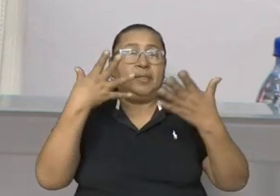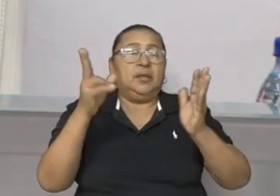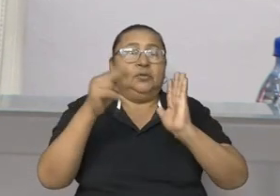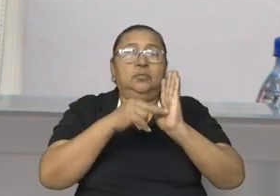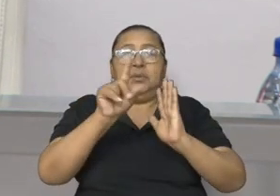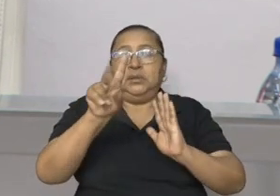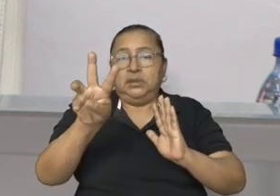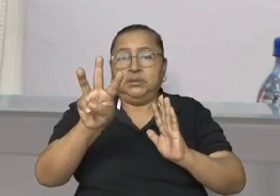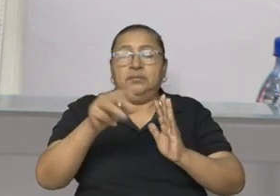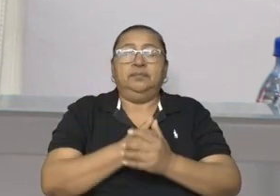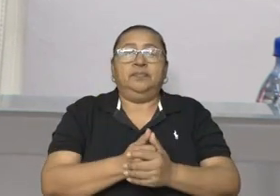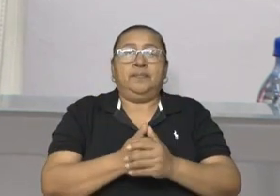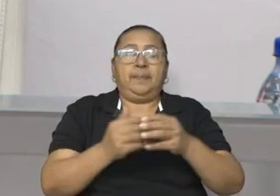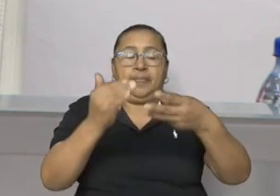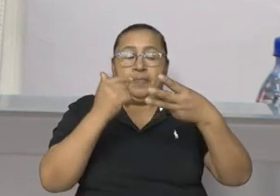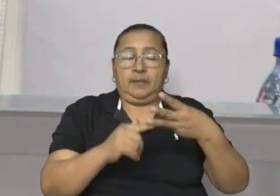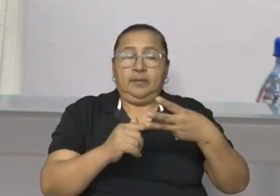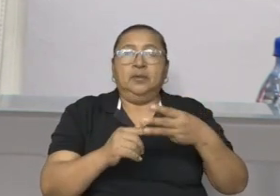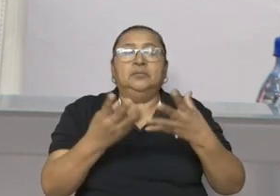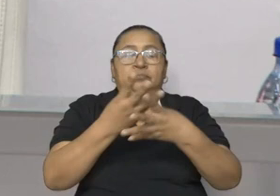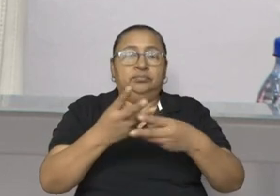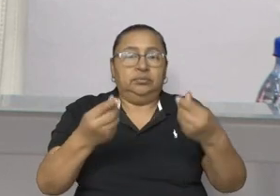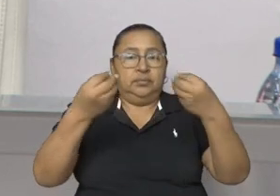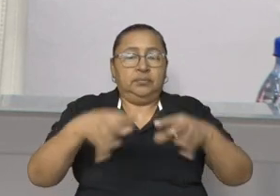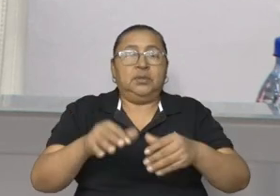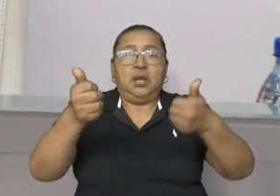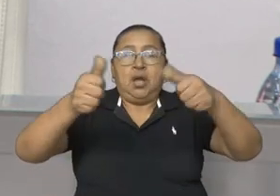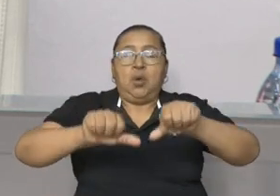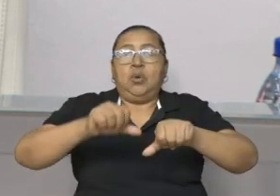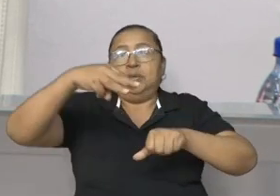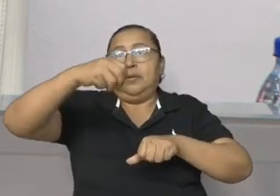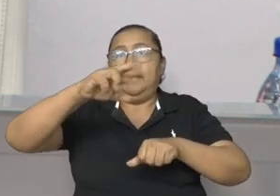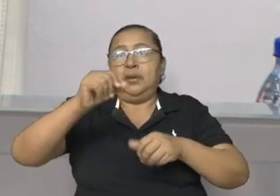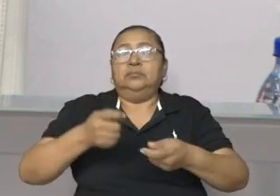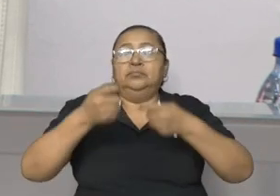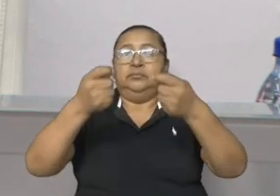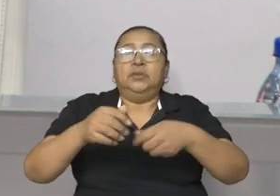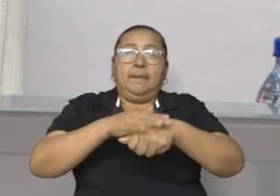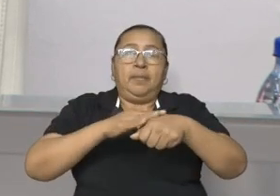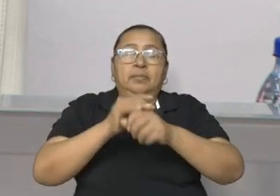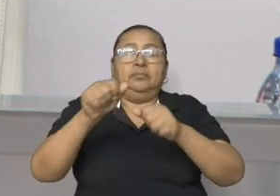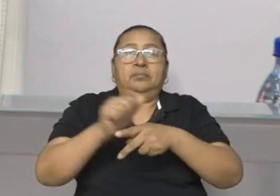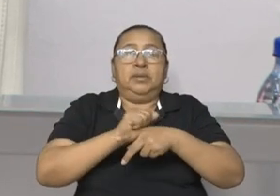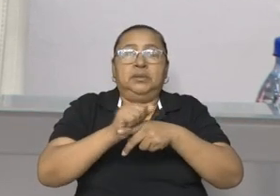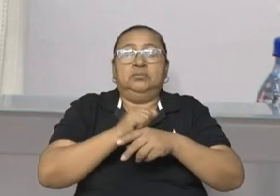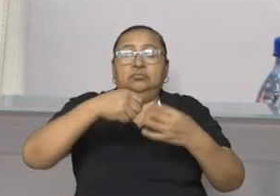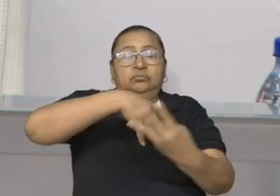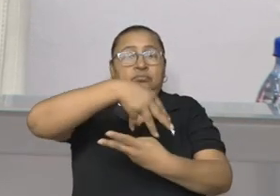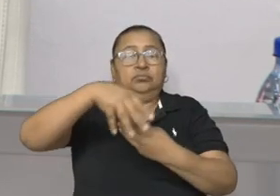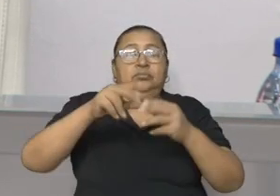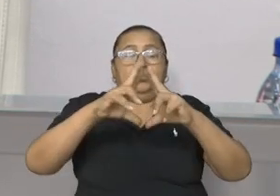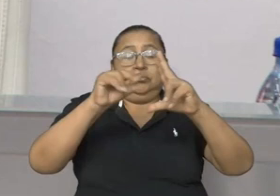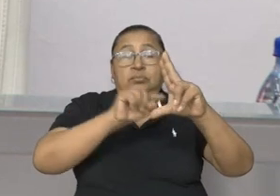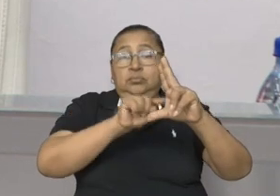2013. Tres. Derróguese el acuerdo marco de concesión e implementación con relación al